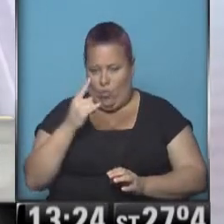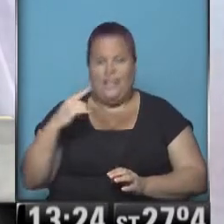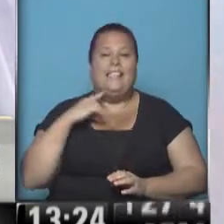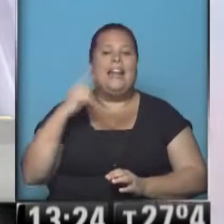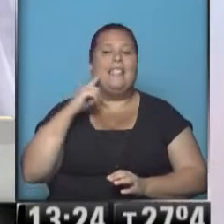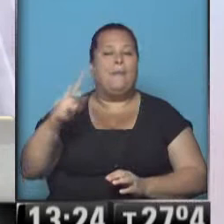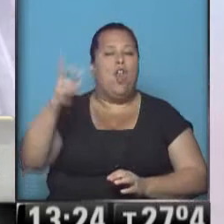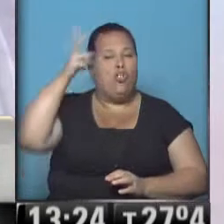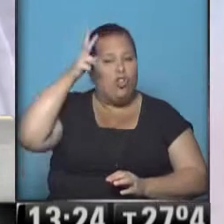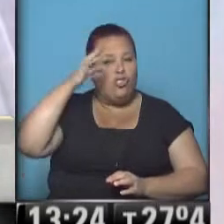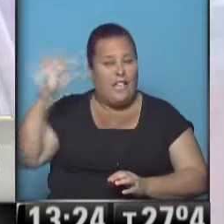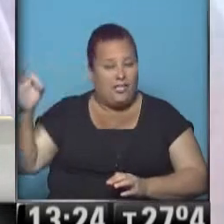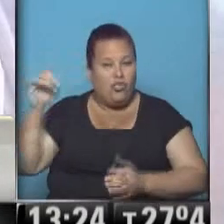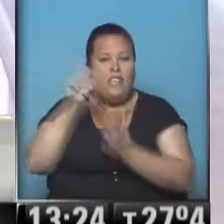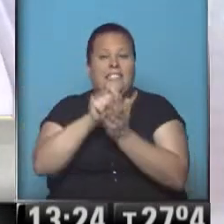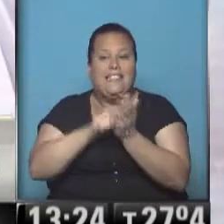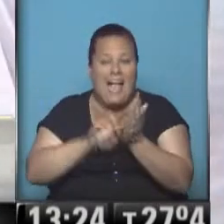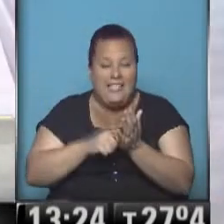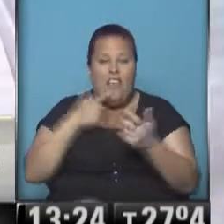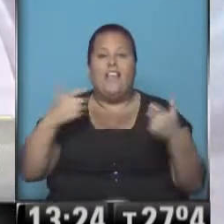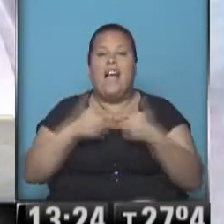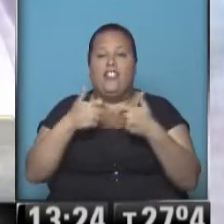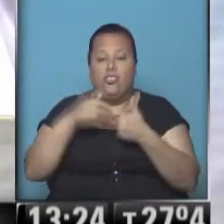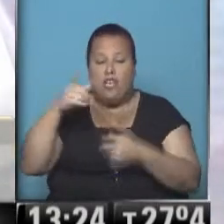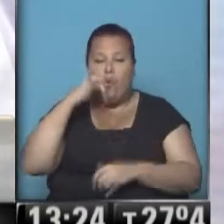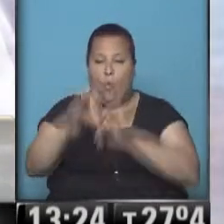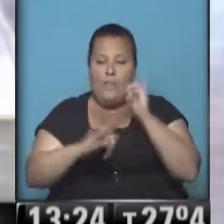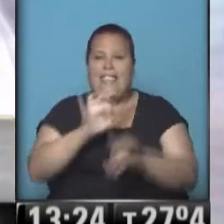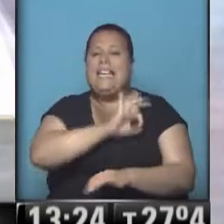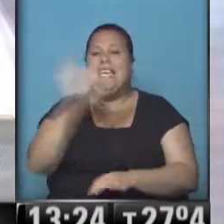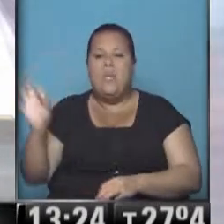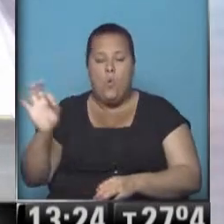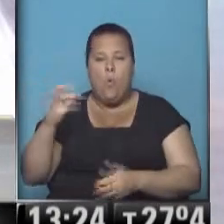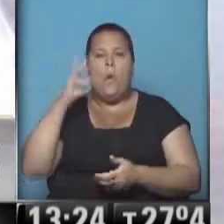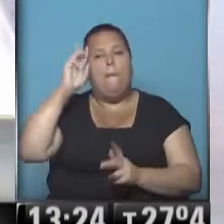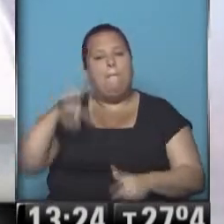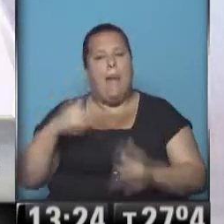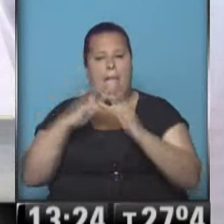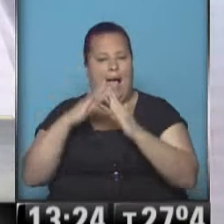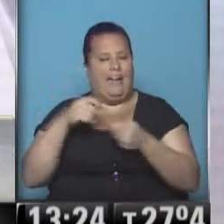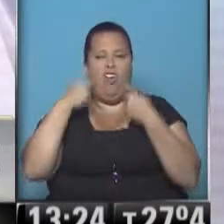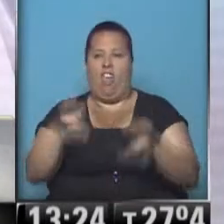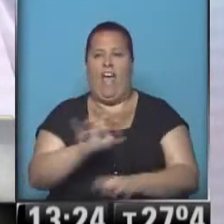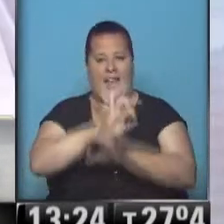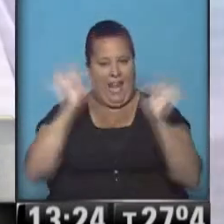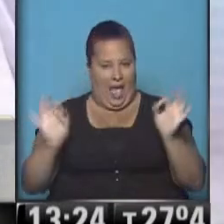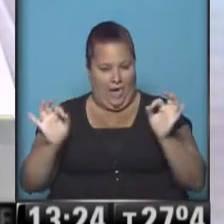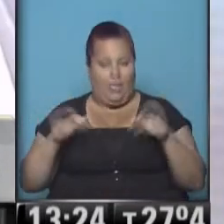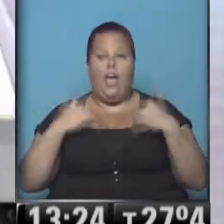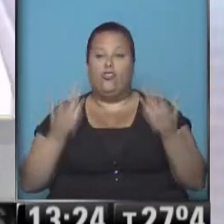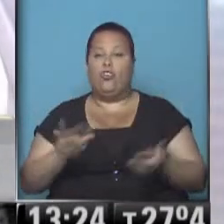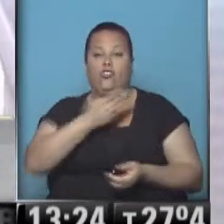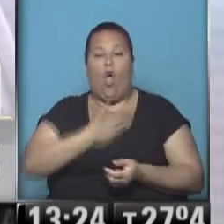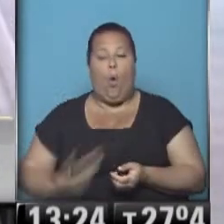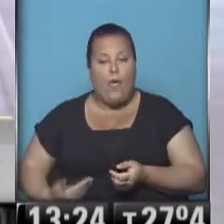.800 censados, que esto lo comenta la asociación ASIC, ninguno recibió un plan de vivienda ni nada por el estilo. Entonces, el